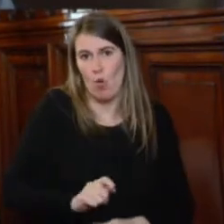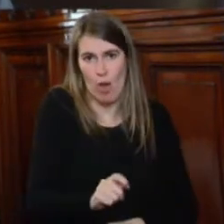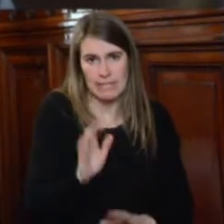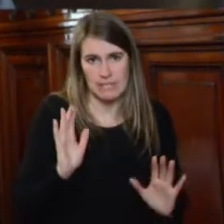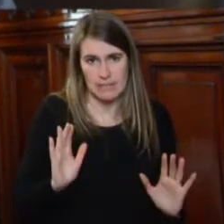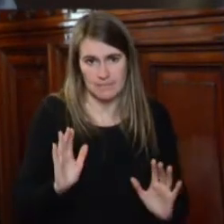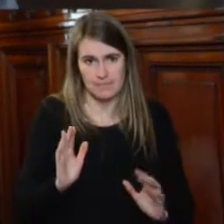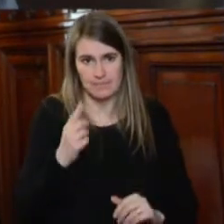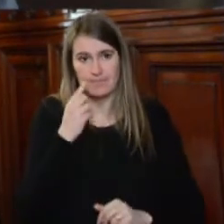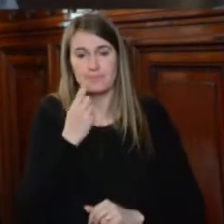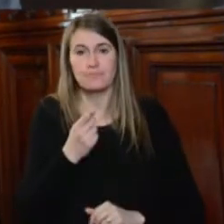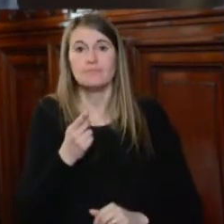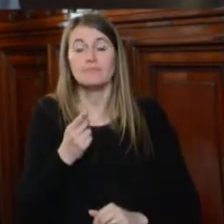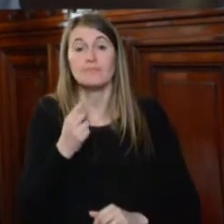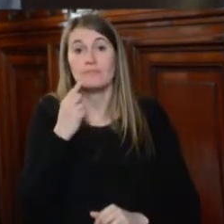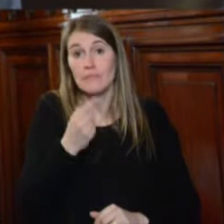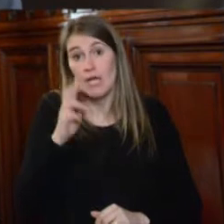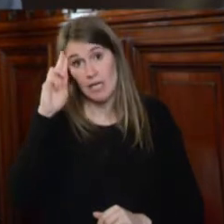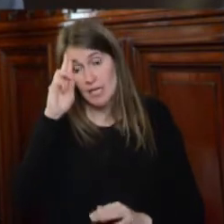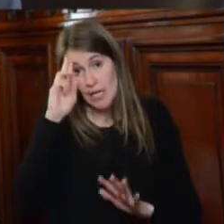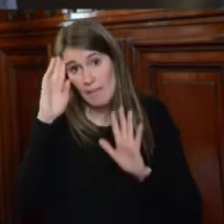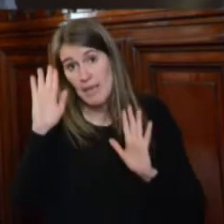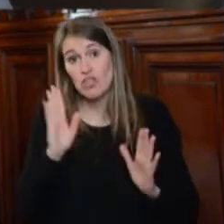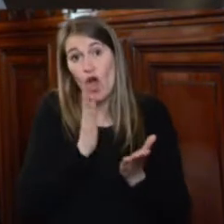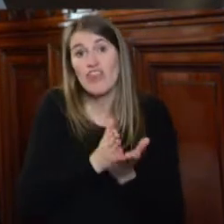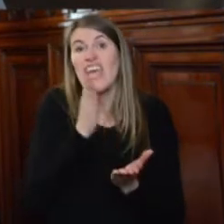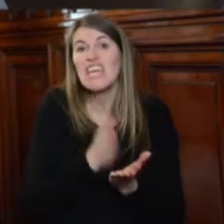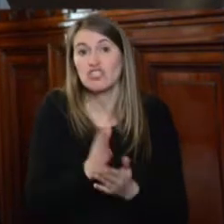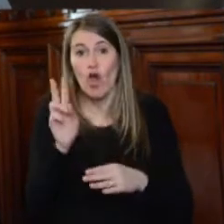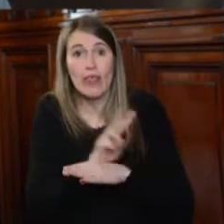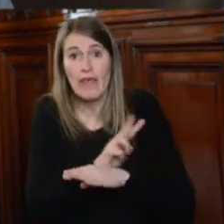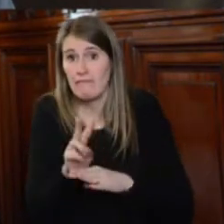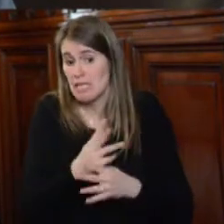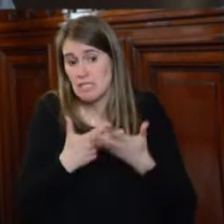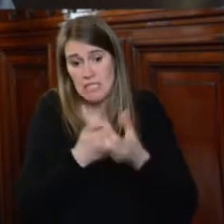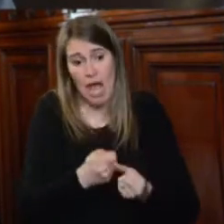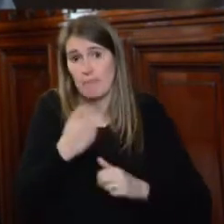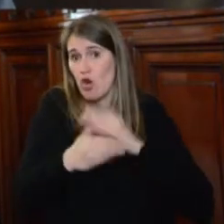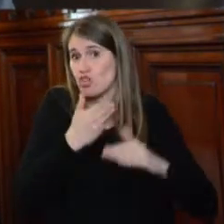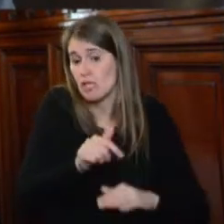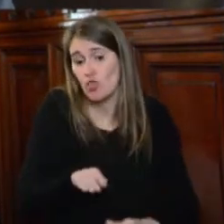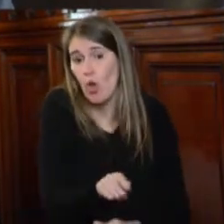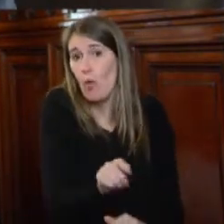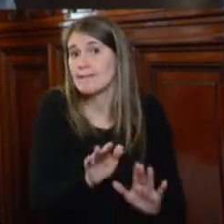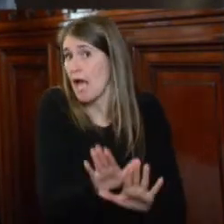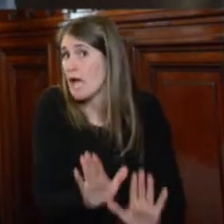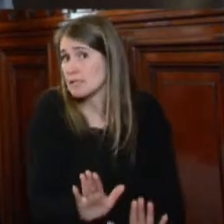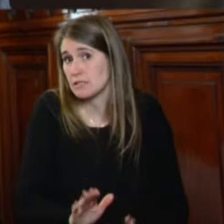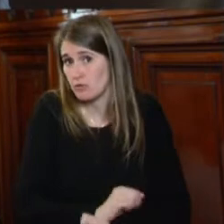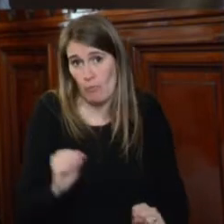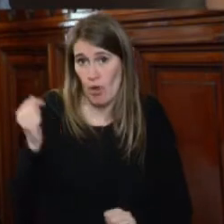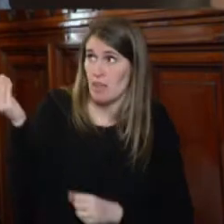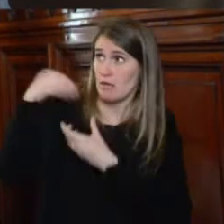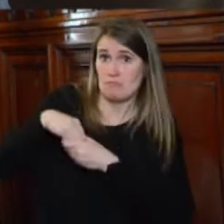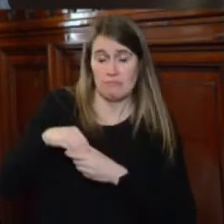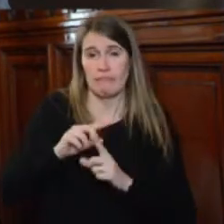el pleno respeto al derecho a la defensa y al debido proceso. Entonces, para tener también más